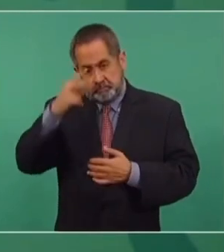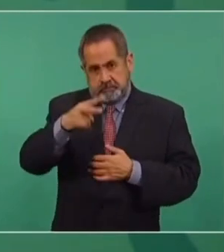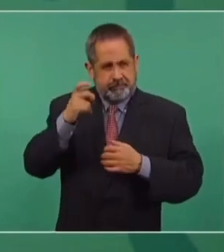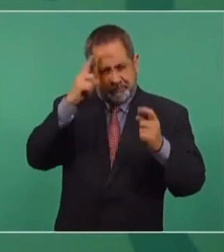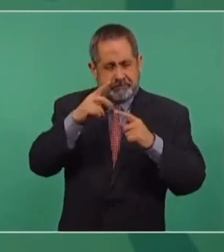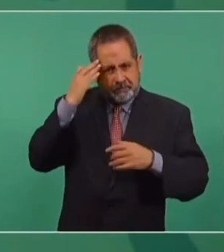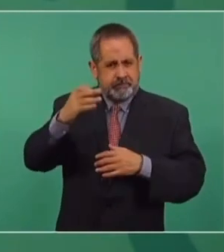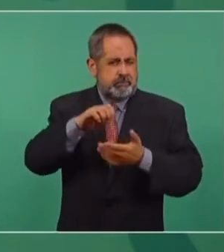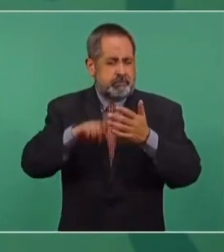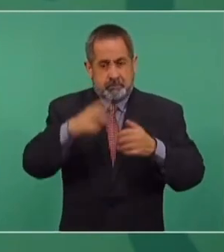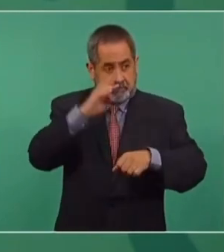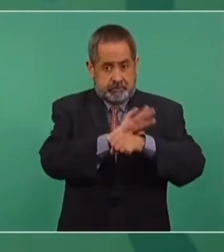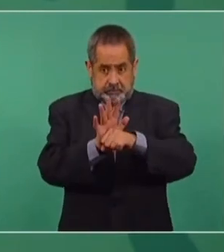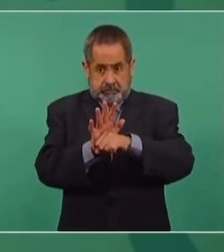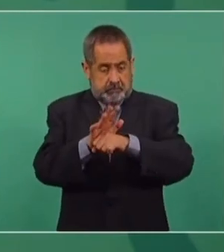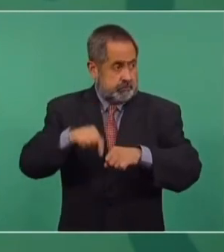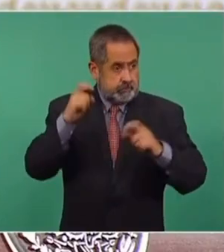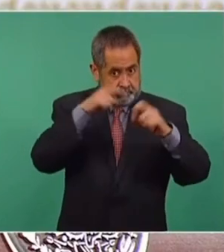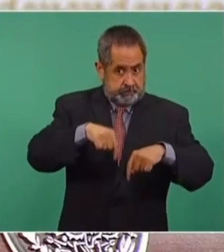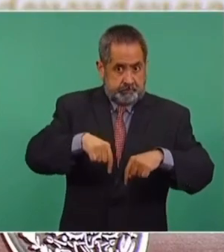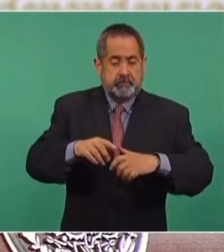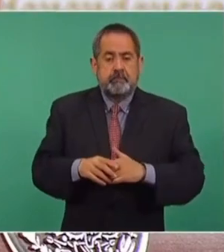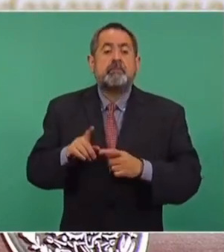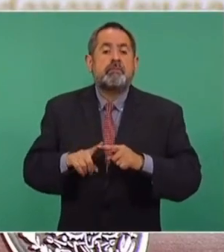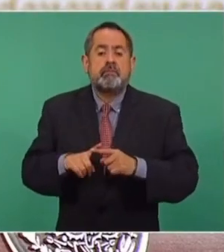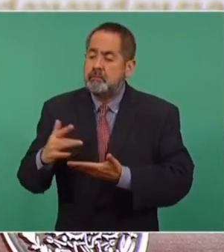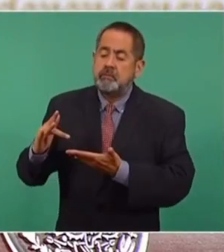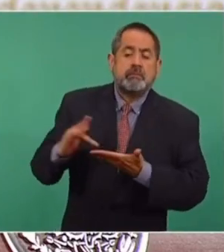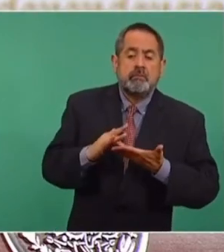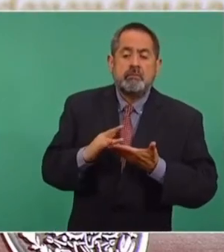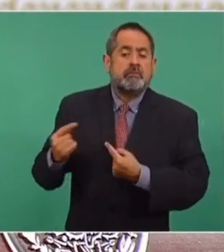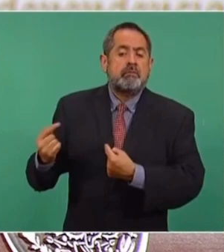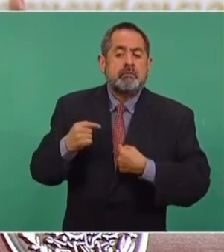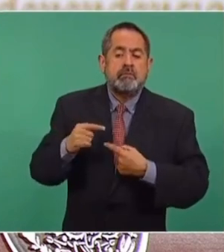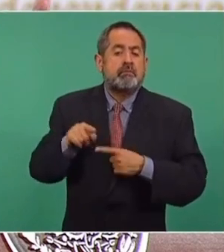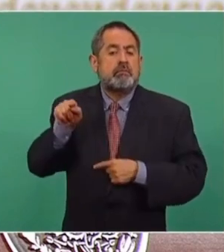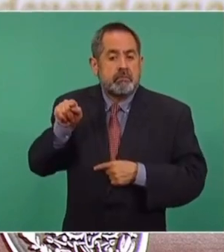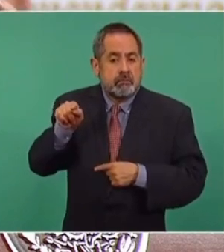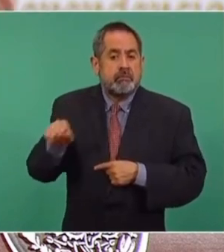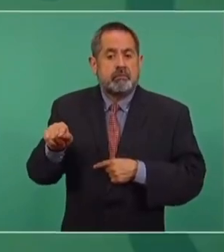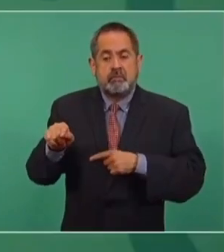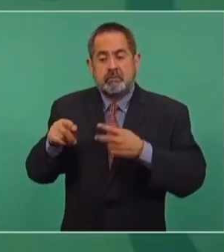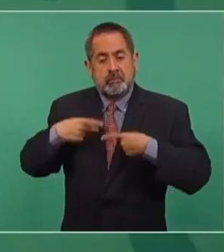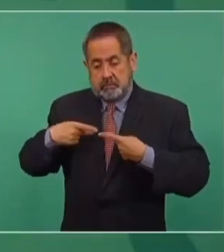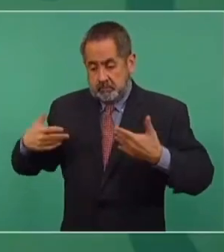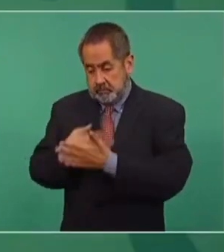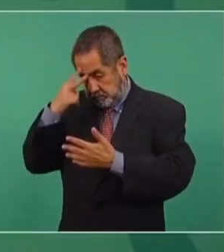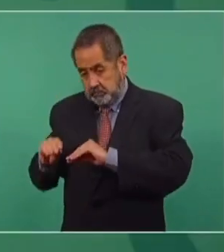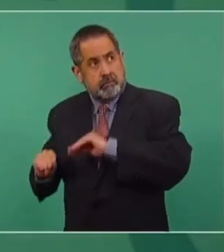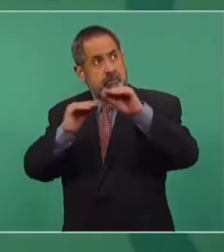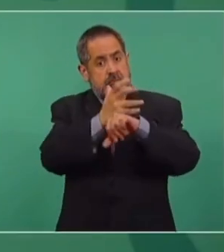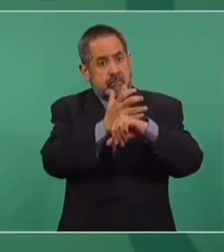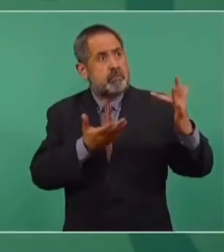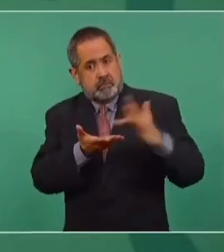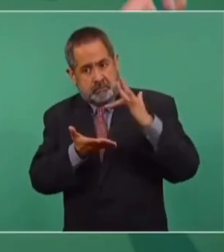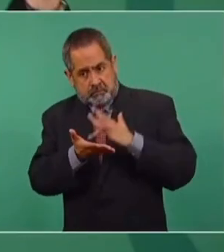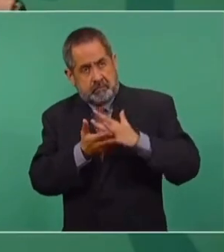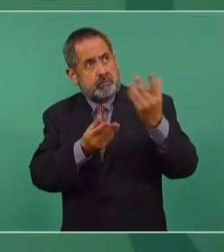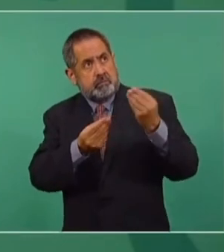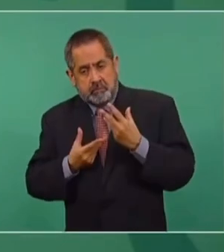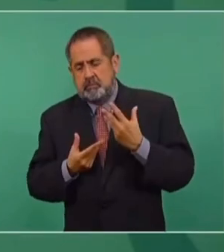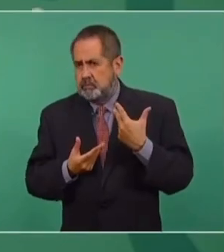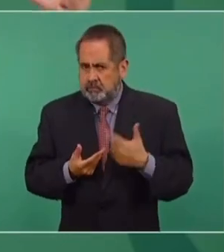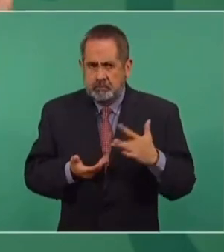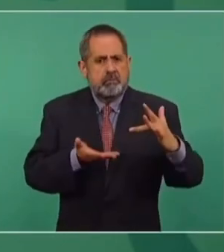por la pandemia, recibimos apoyo de los mexicanos que viven y trabajan en Estados Unidos. Los